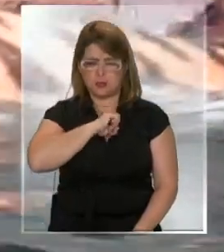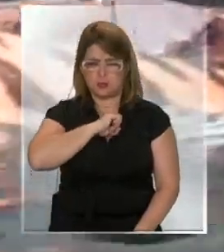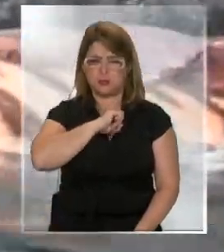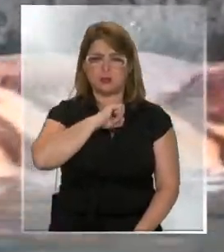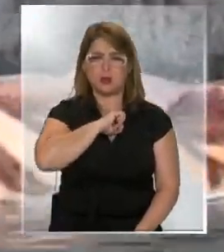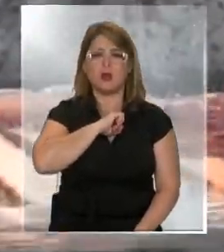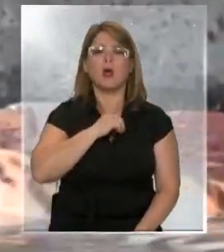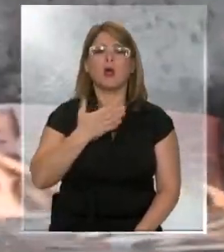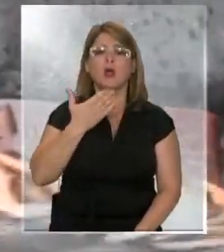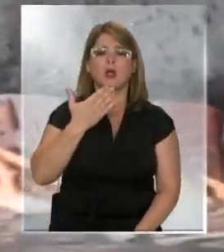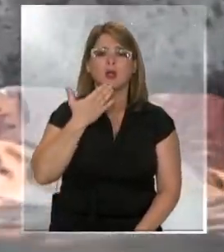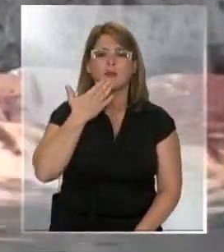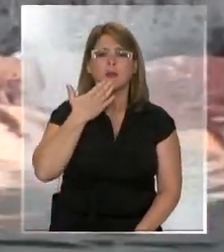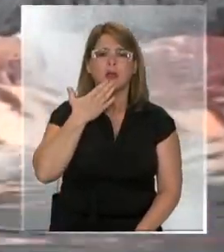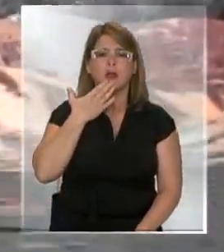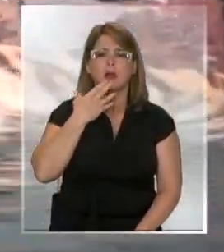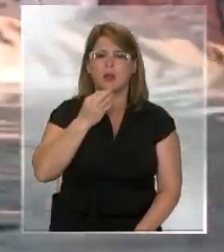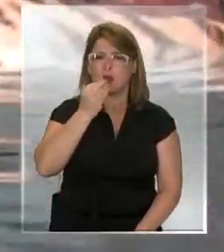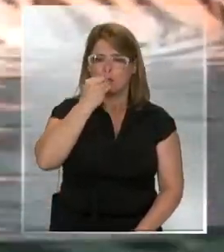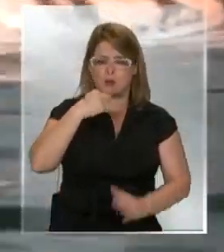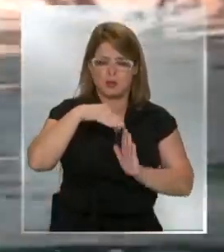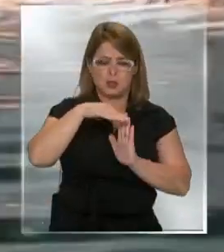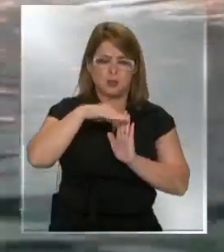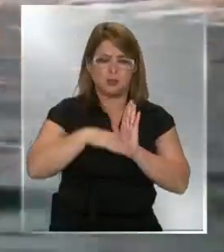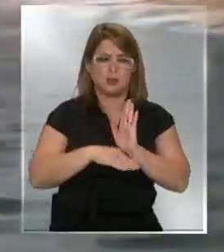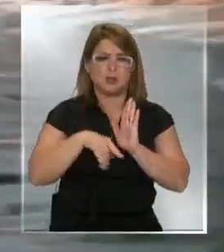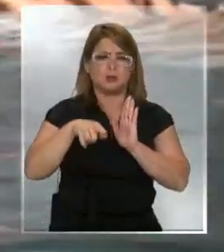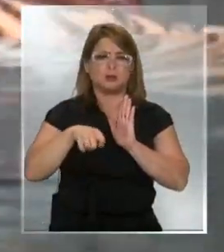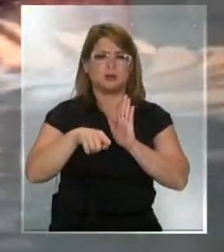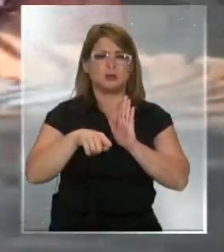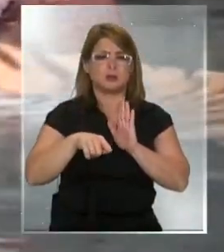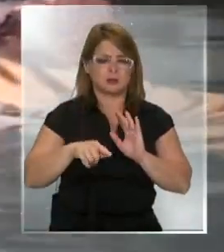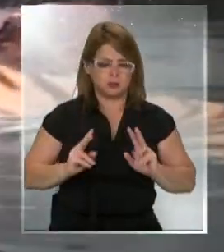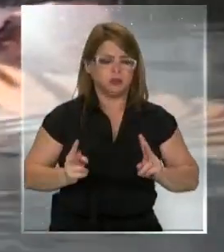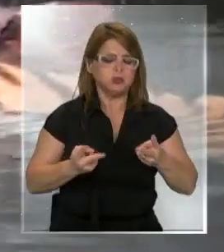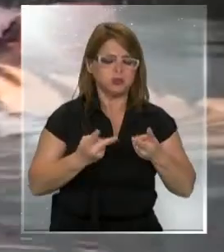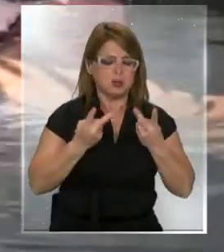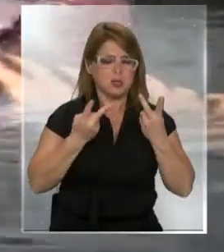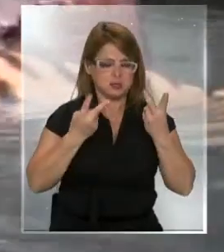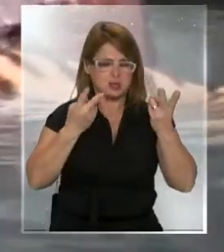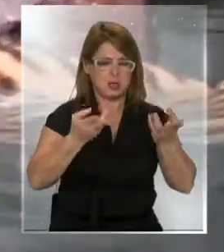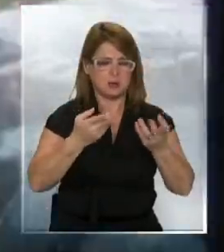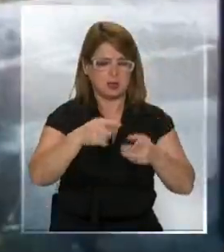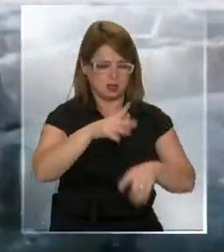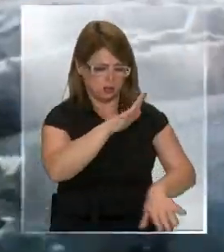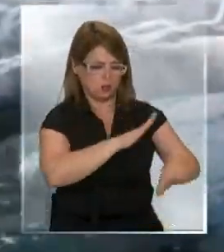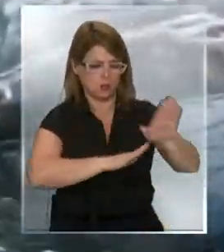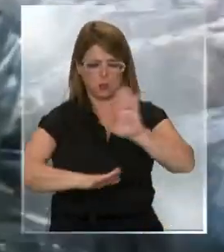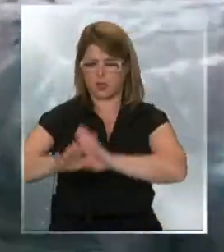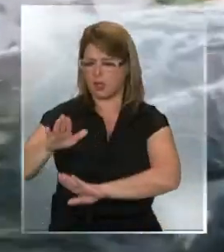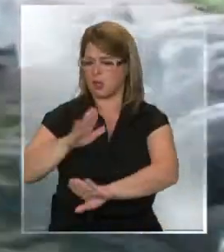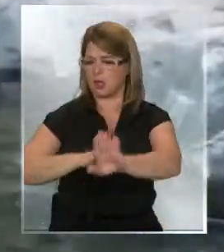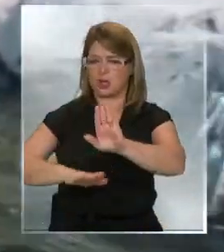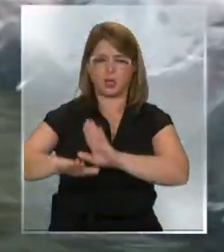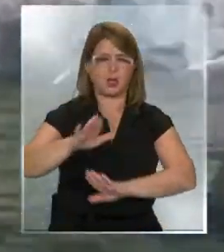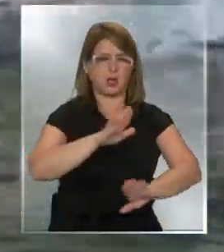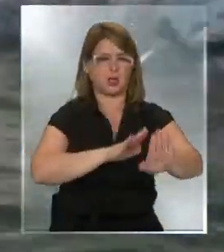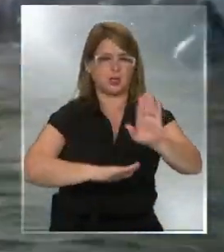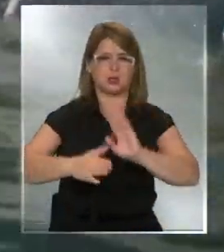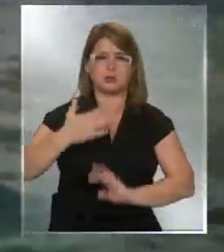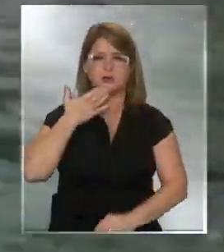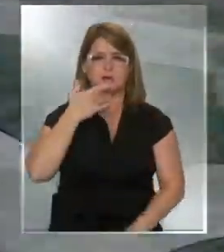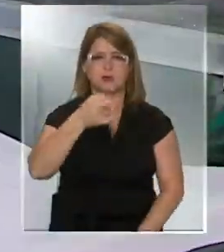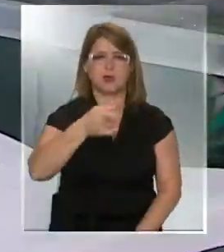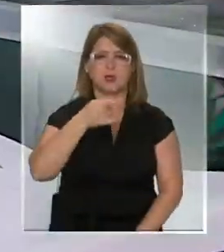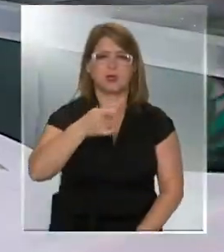de la disminución del apetito. Sin embargo, adelantaron que se recuperarán pronto y que están bajo cuidado de los veterinarios. Ojo